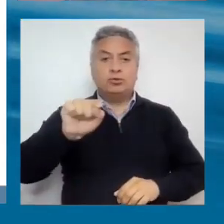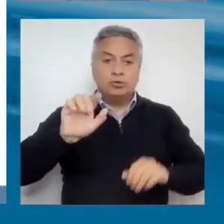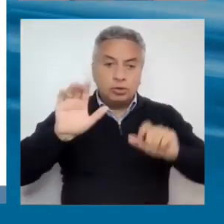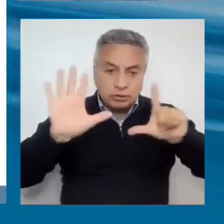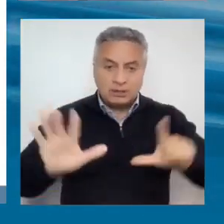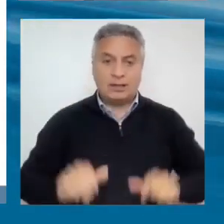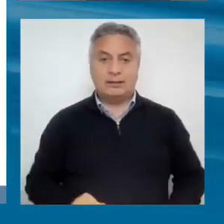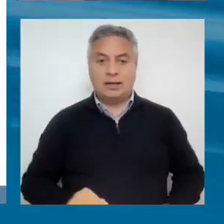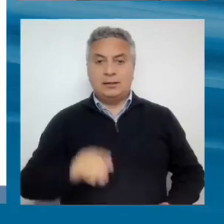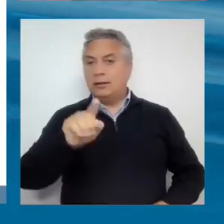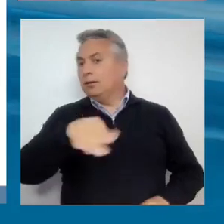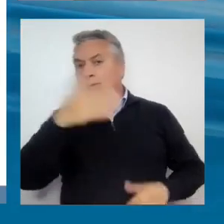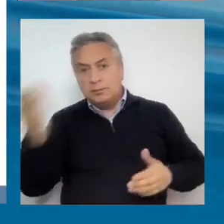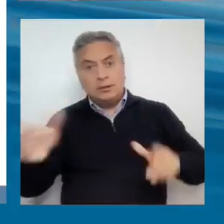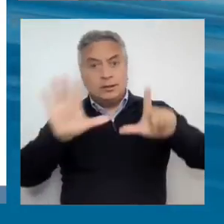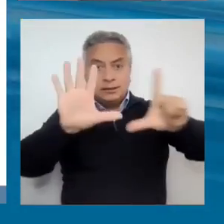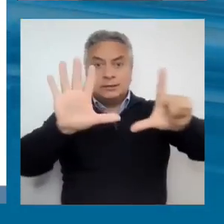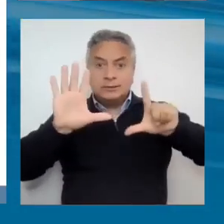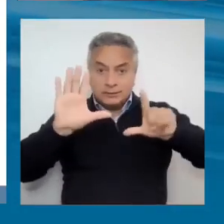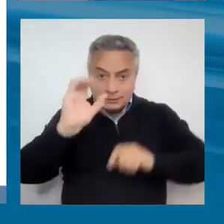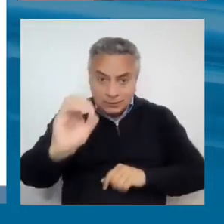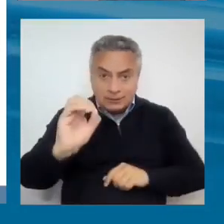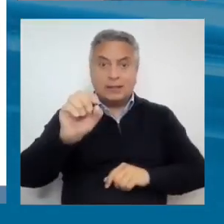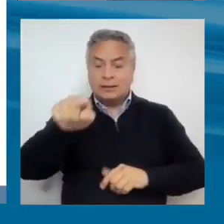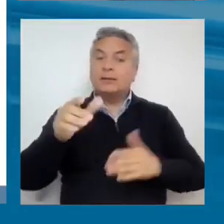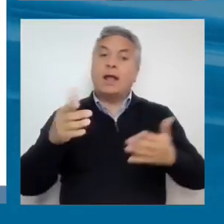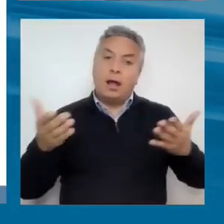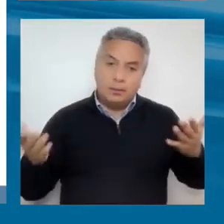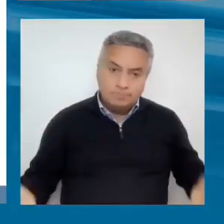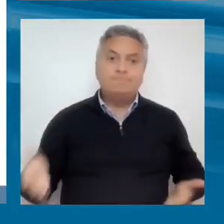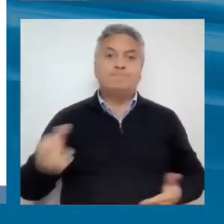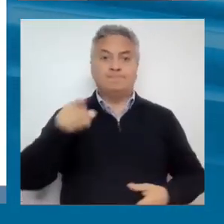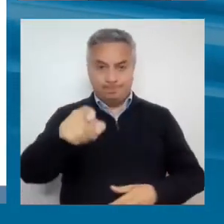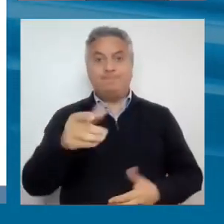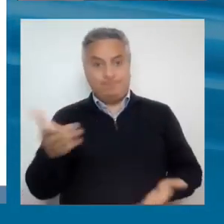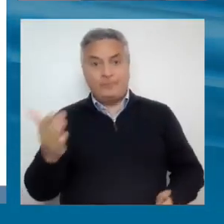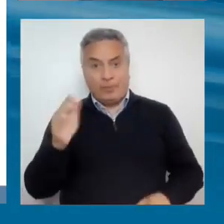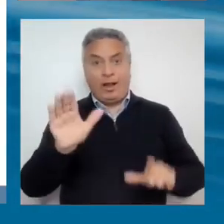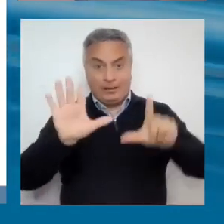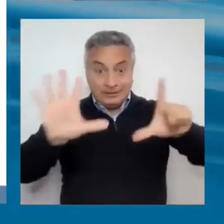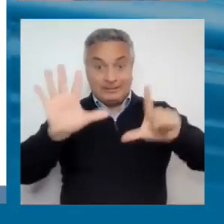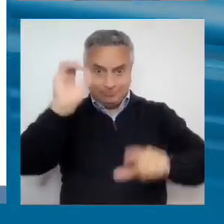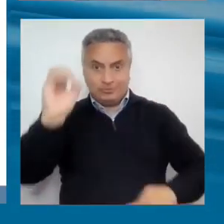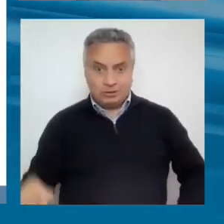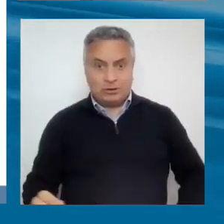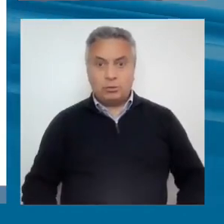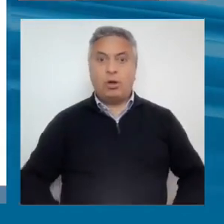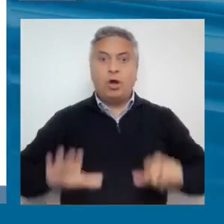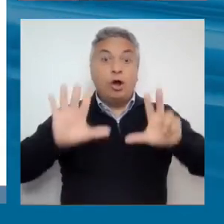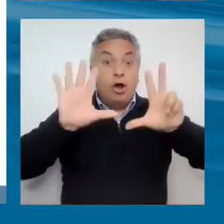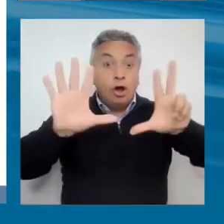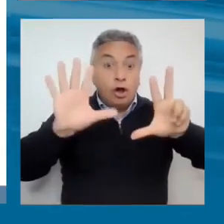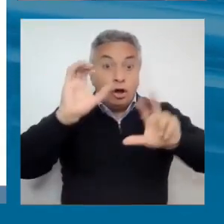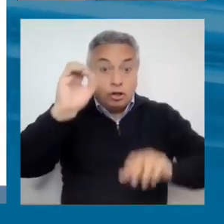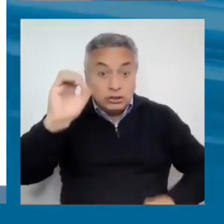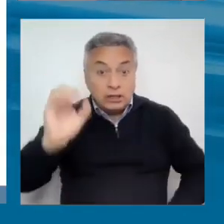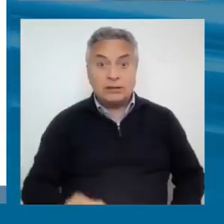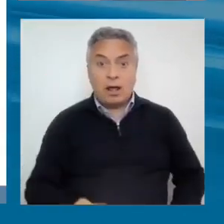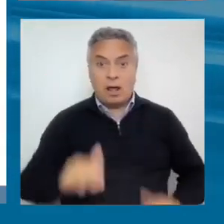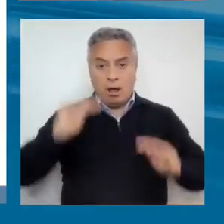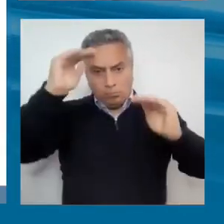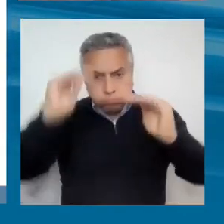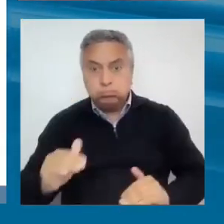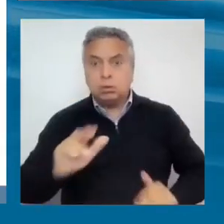Casi 6. Viene la famosa década perdida de los 80, baja el crecimiento a 2.0%. En